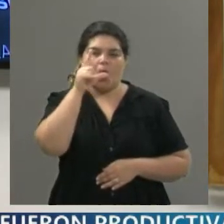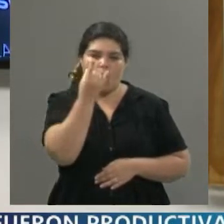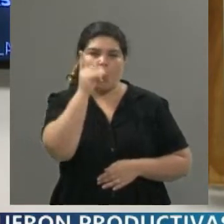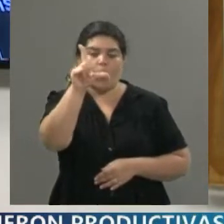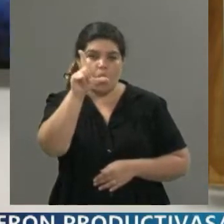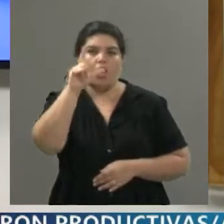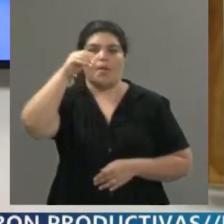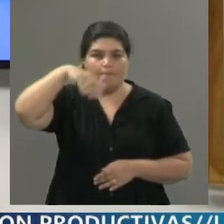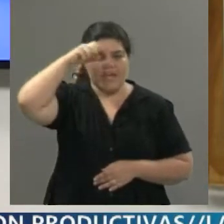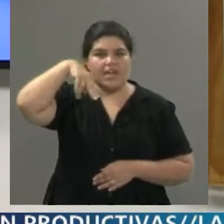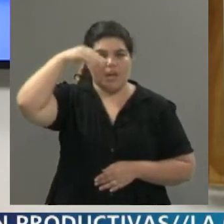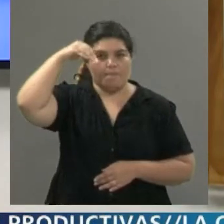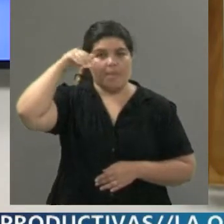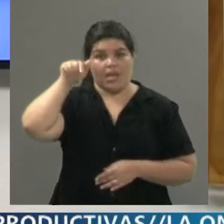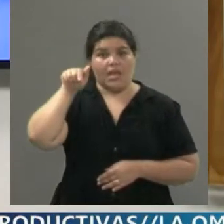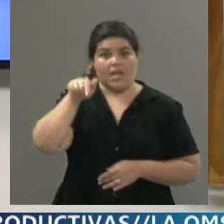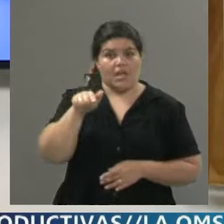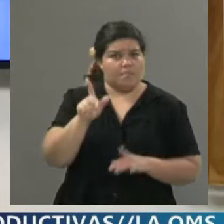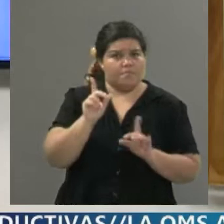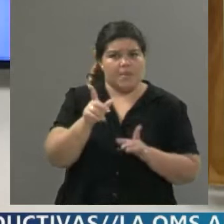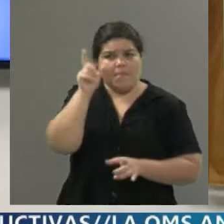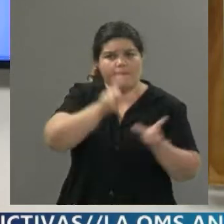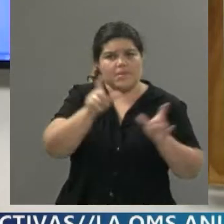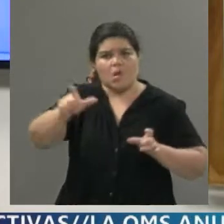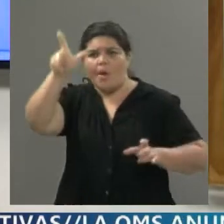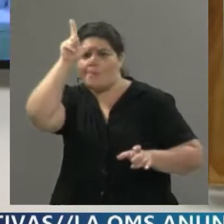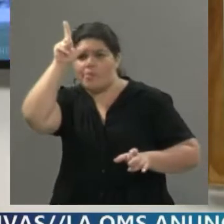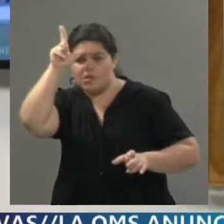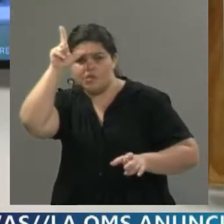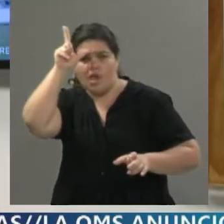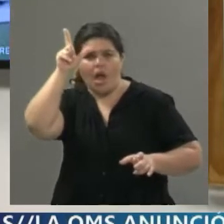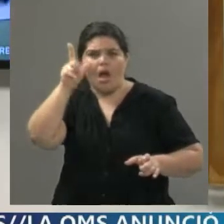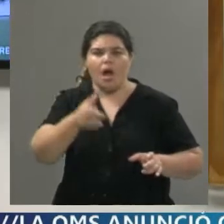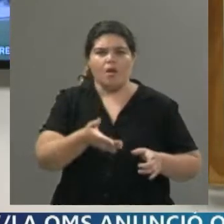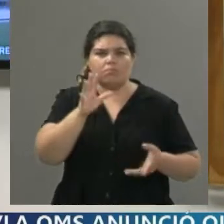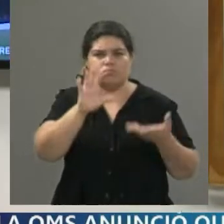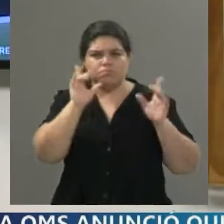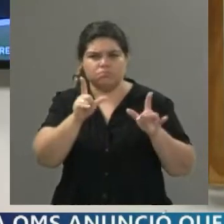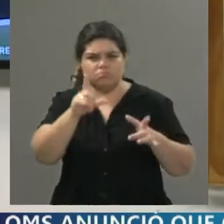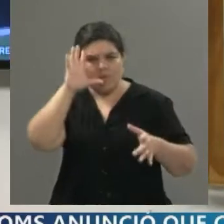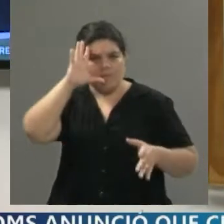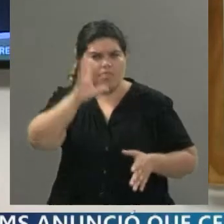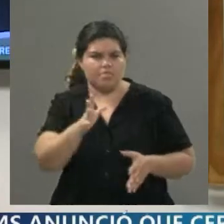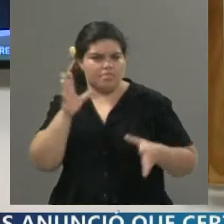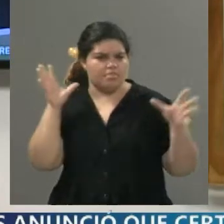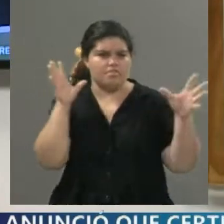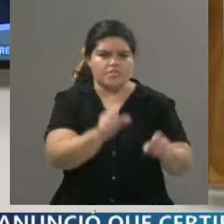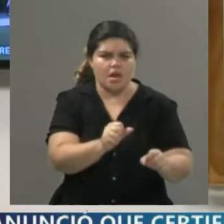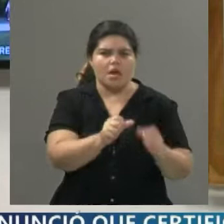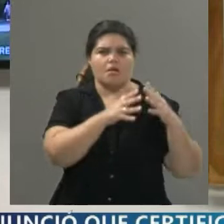abusos y excesos de poder de parte de la policía para con chicos y chicas de diferentes barrios